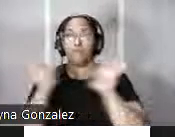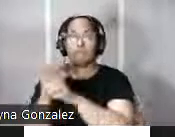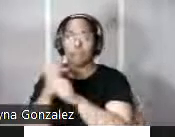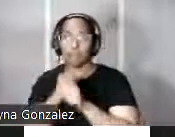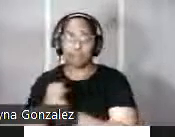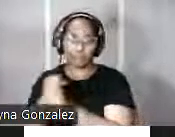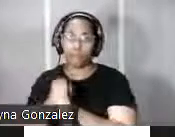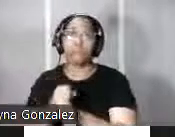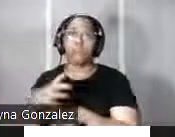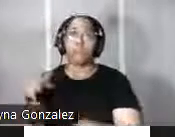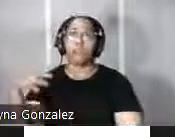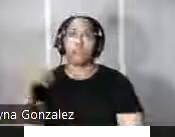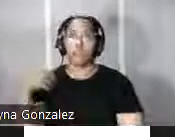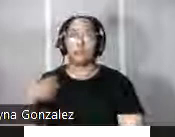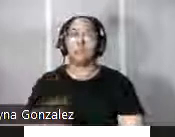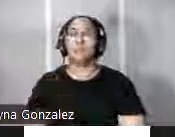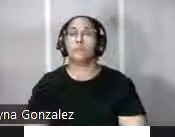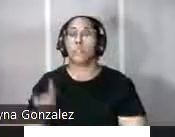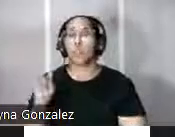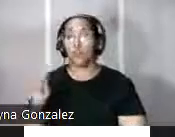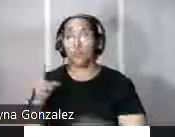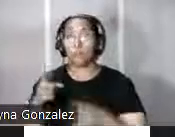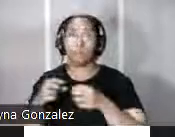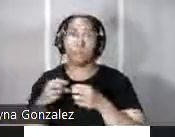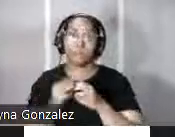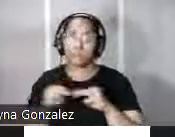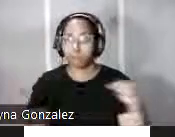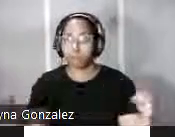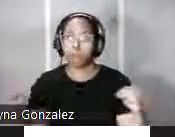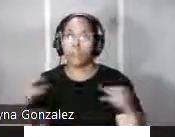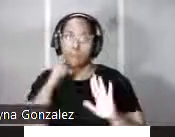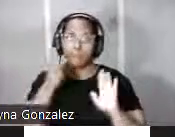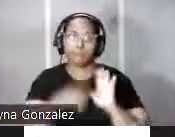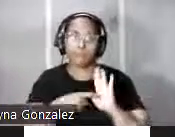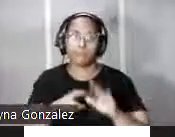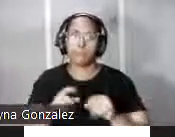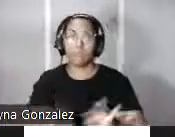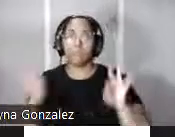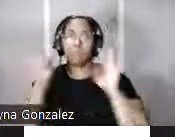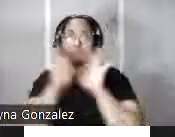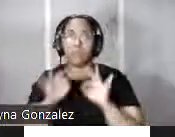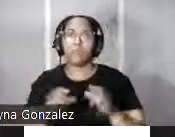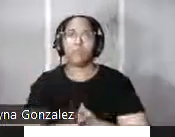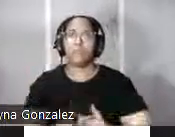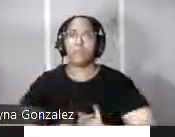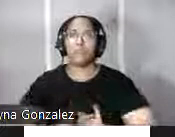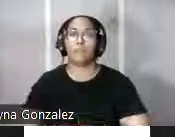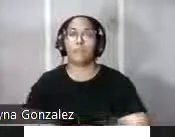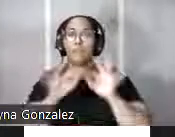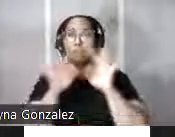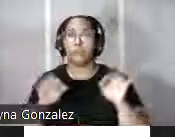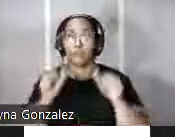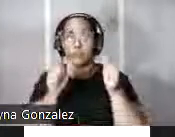de la capital pero también en uno de los modelos yo diría más notables y más destacados de la arquitectura baluartada